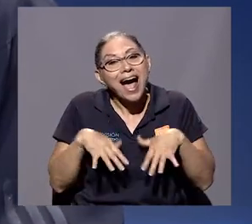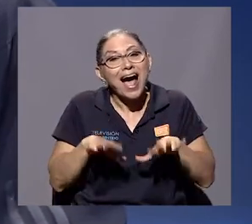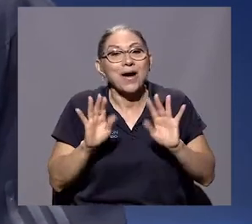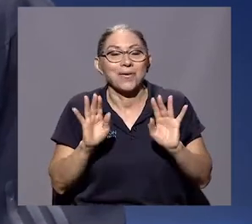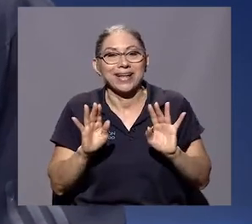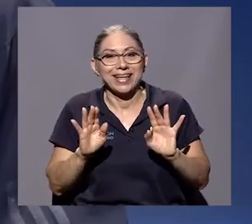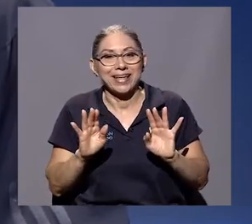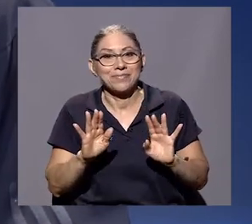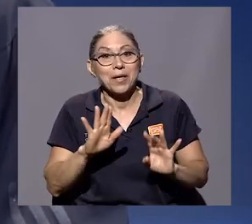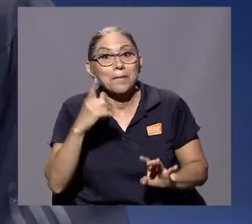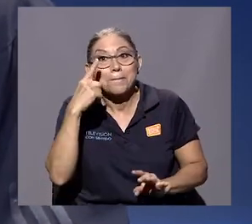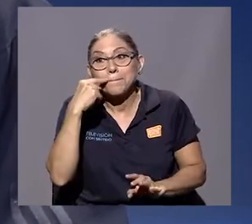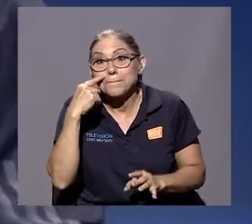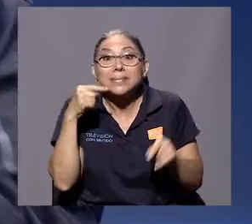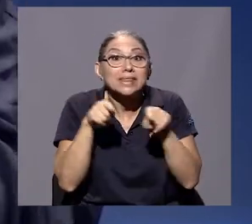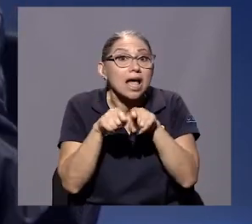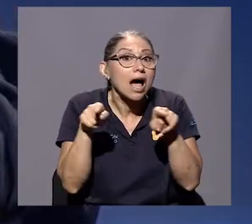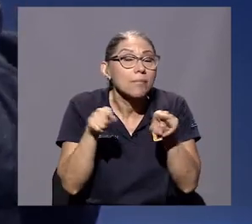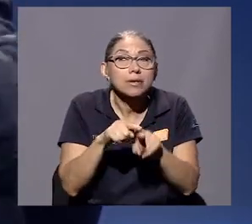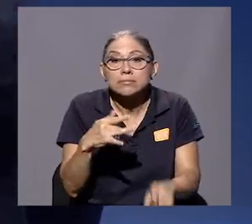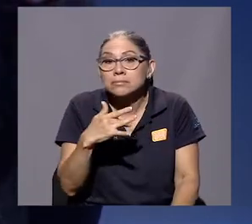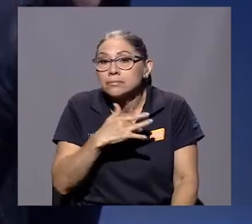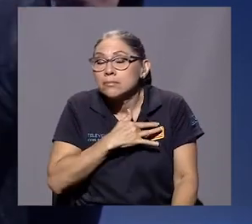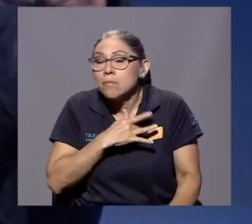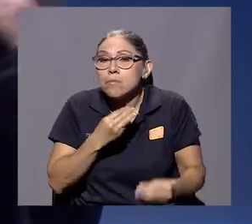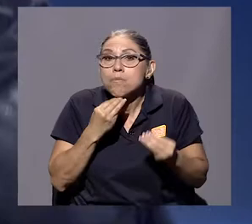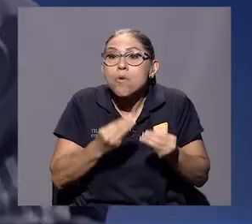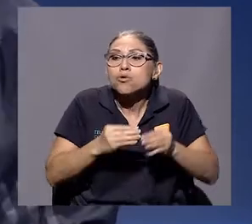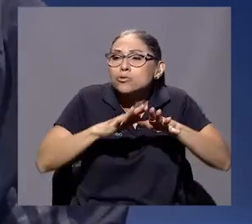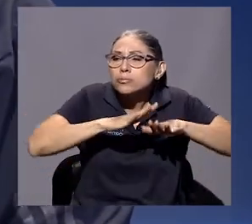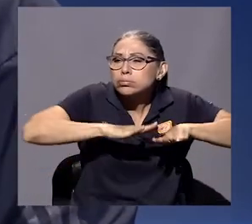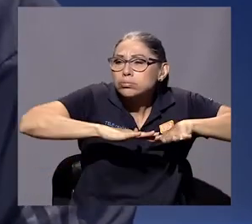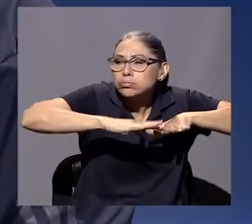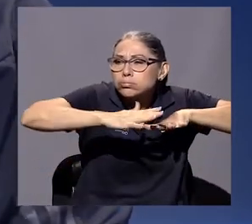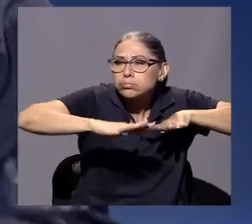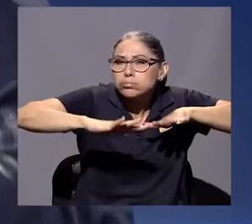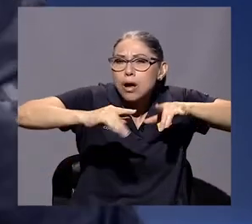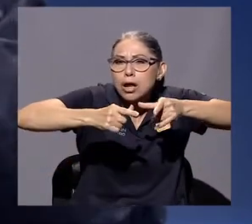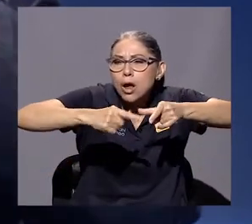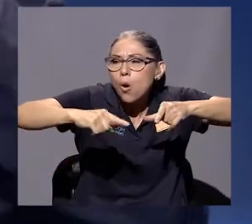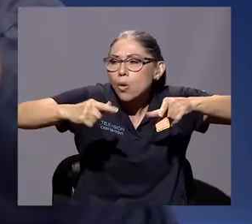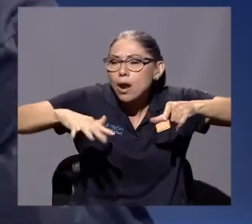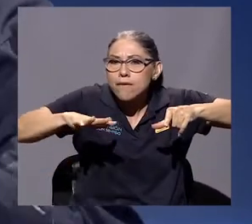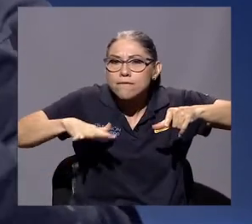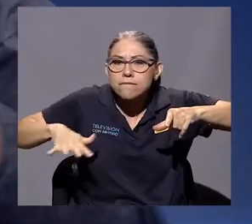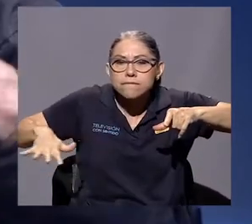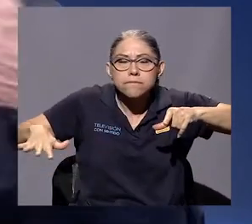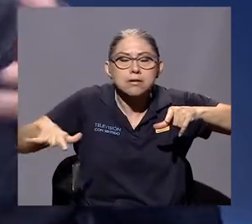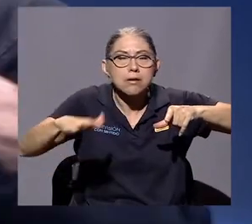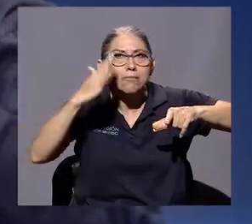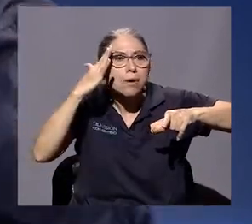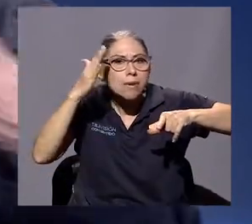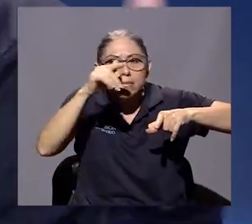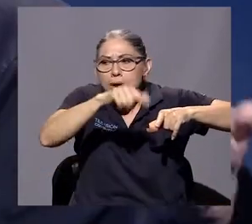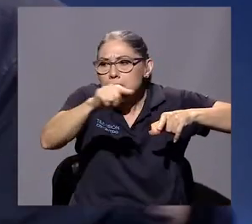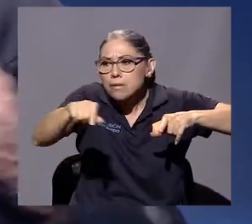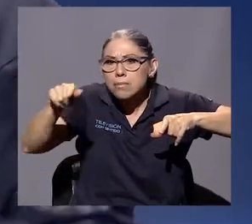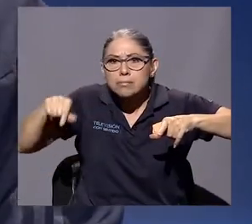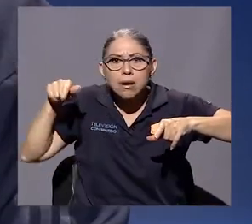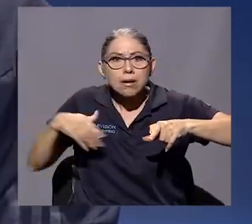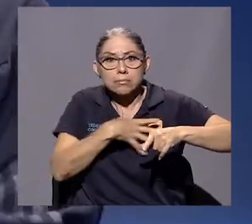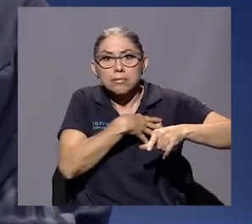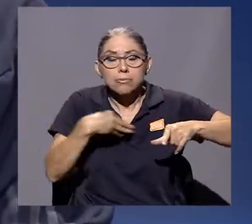él era un enamorado también de la geografía, le gustaba mucho, y demostrar que sabía mucha